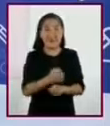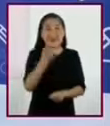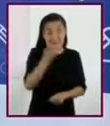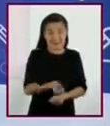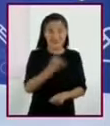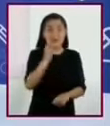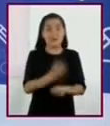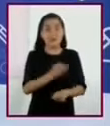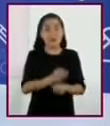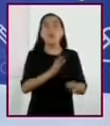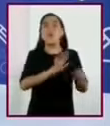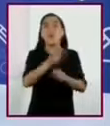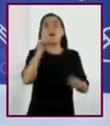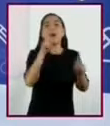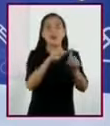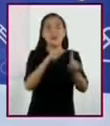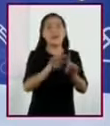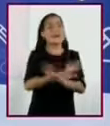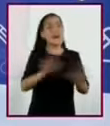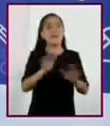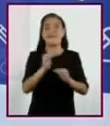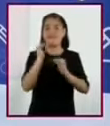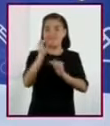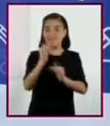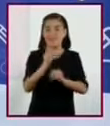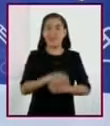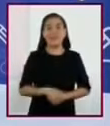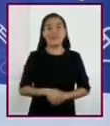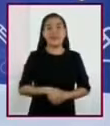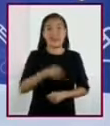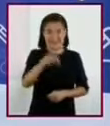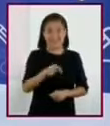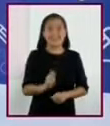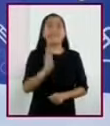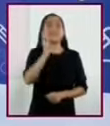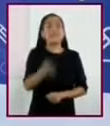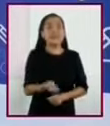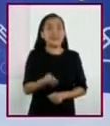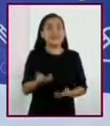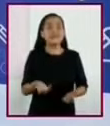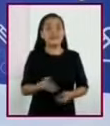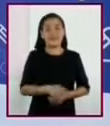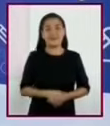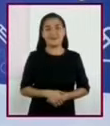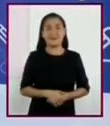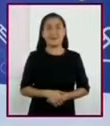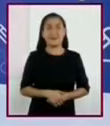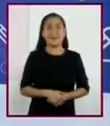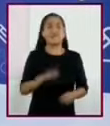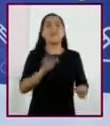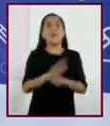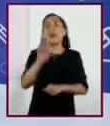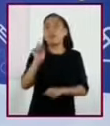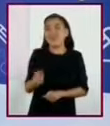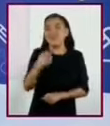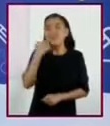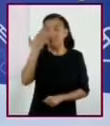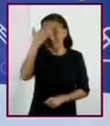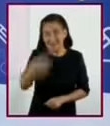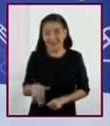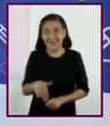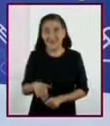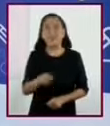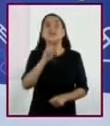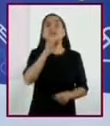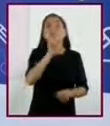este caso, el objetivo ya está delimitado. Se está diciendo qué es lo que se quiere, así como